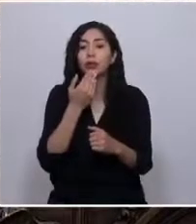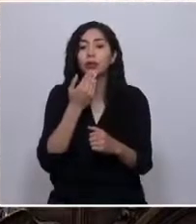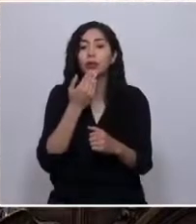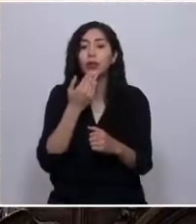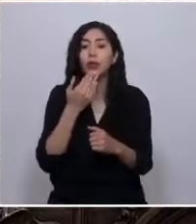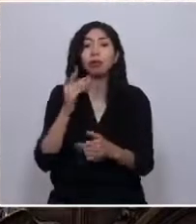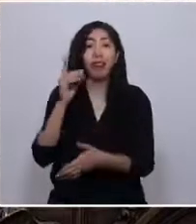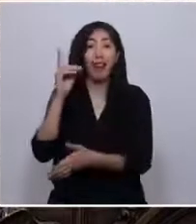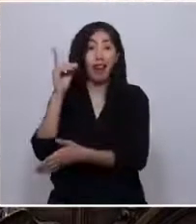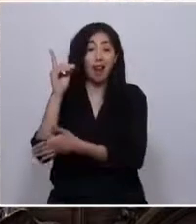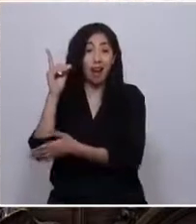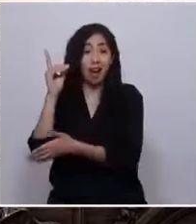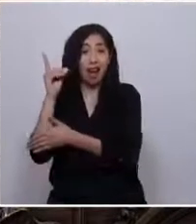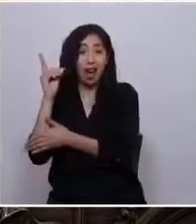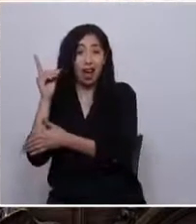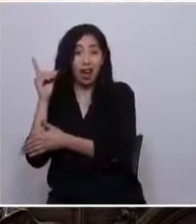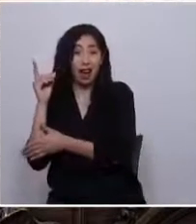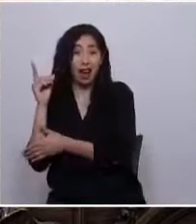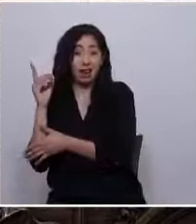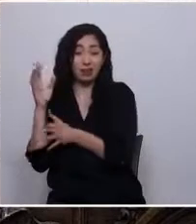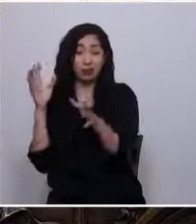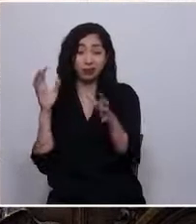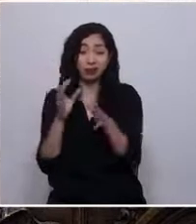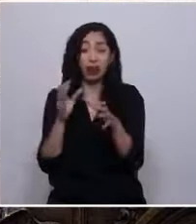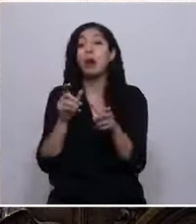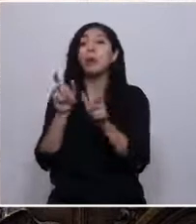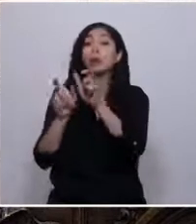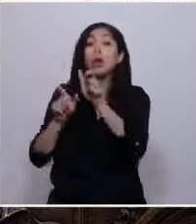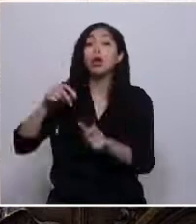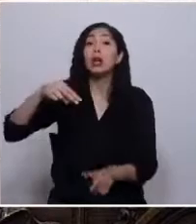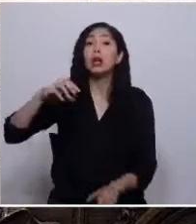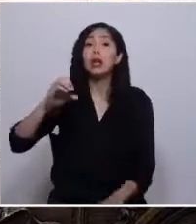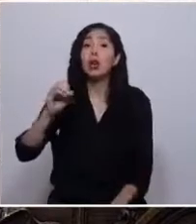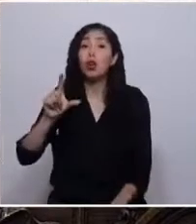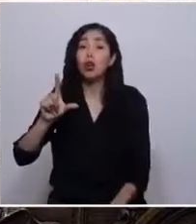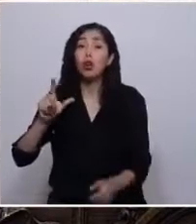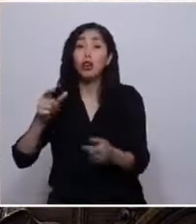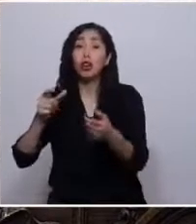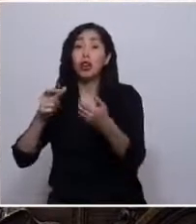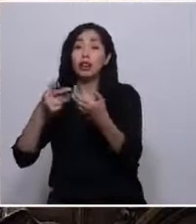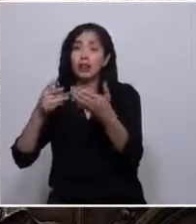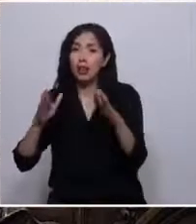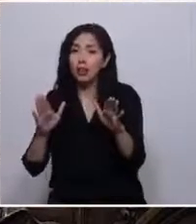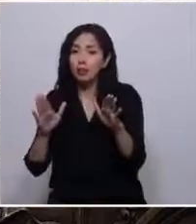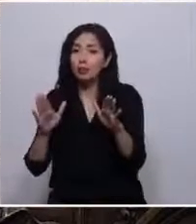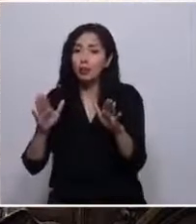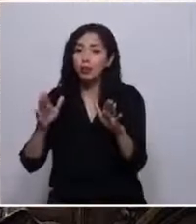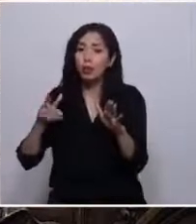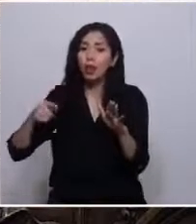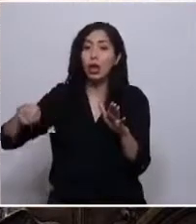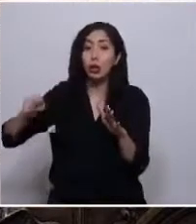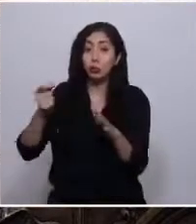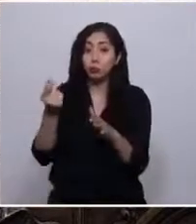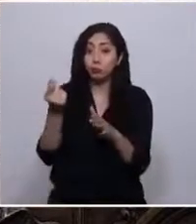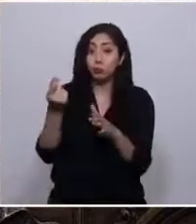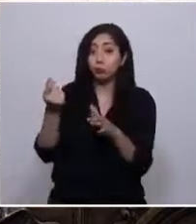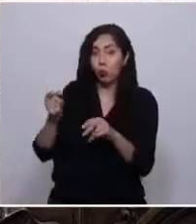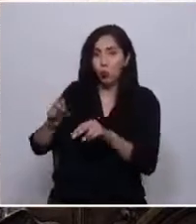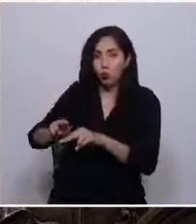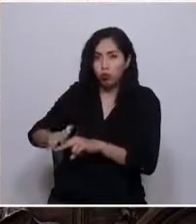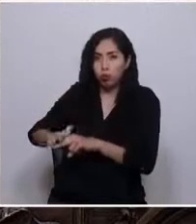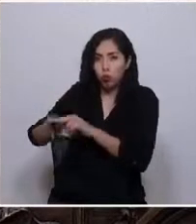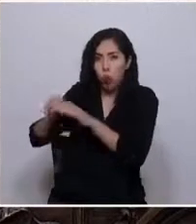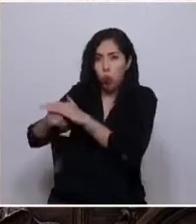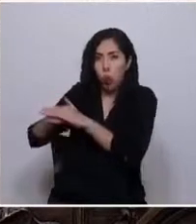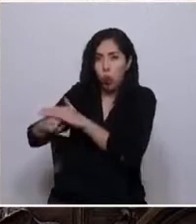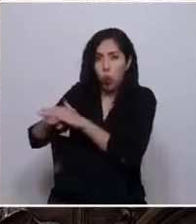la derecha, los señores del neoliberalismo metían en unas pocas cuentas bancarias los frutos del trabajo de